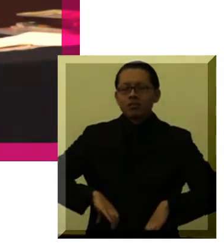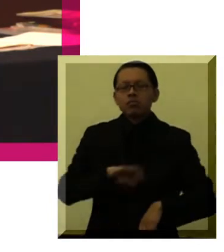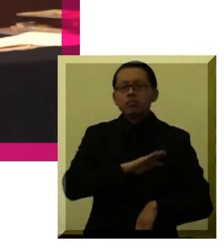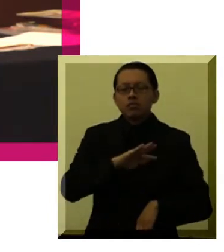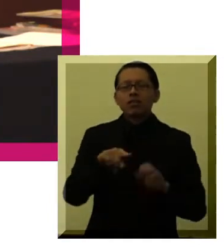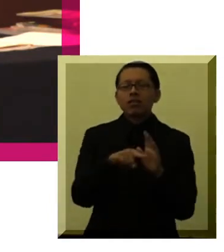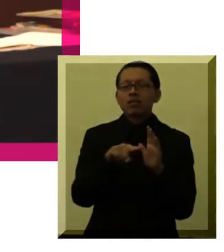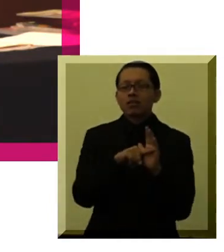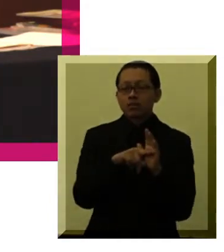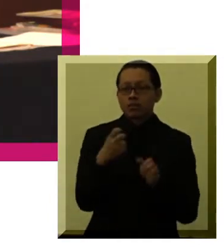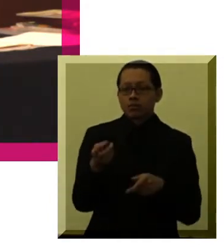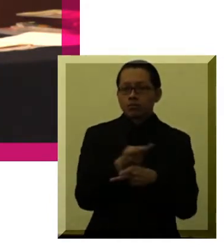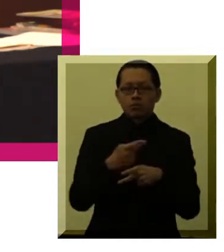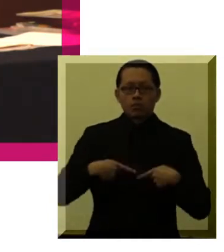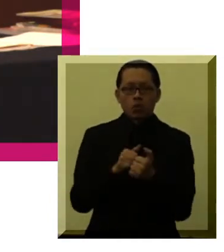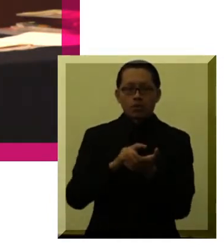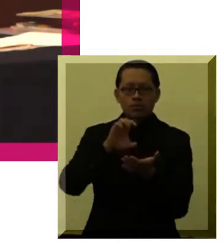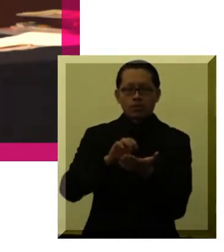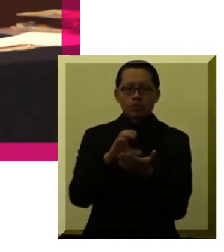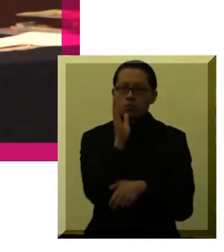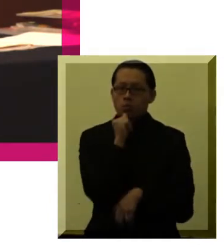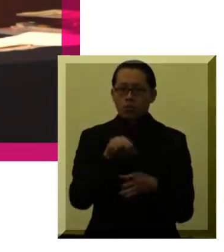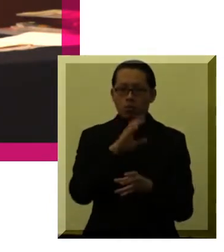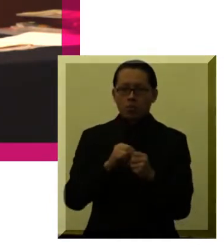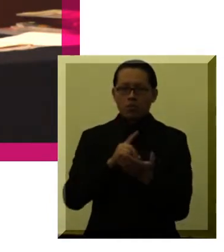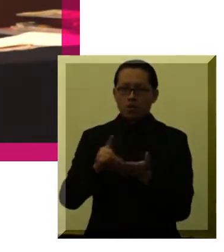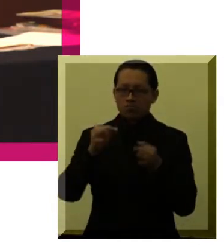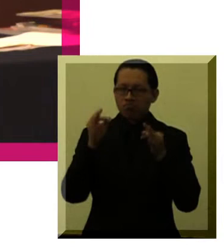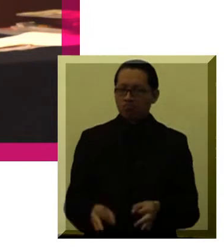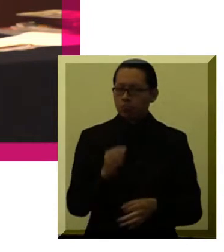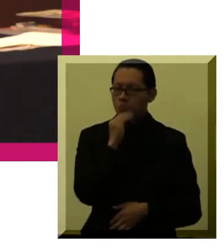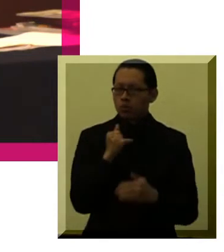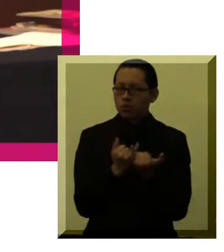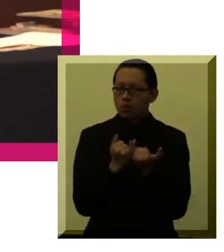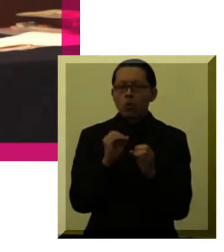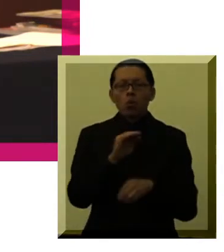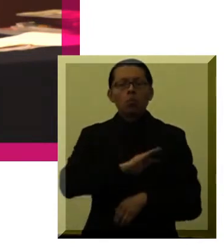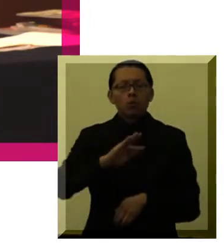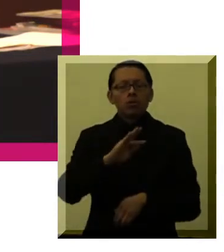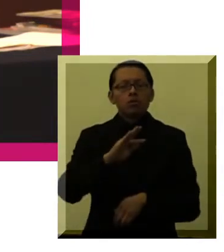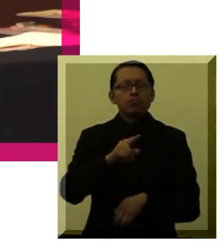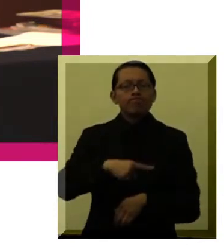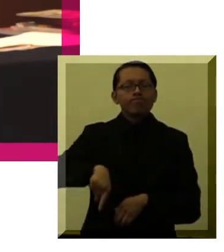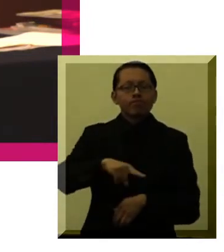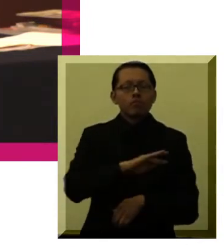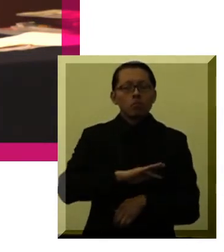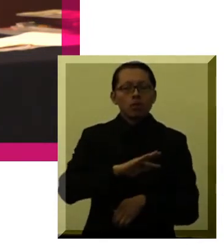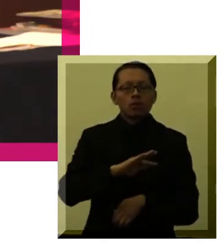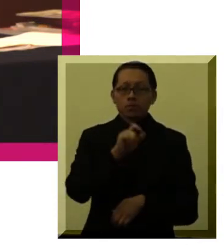son las que impiden que las personas con discapacidad puedan ejercer claramente sus derechos, aunque puedan ejercerlos también